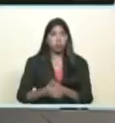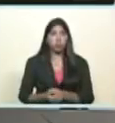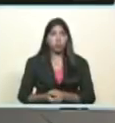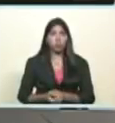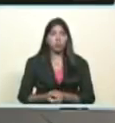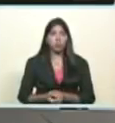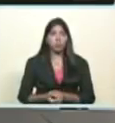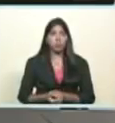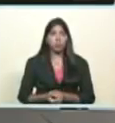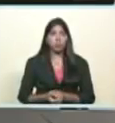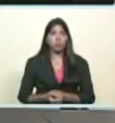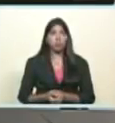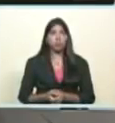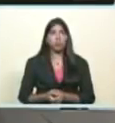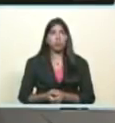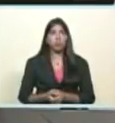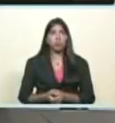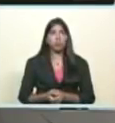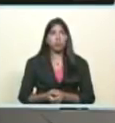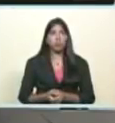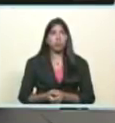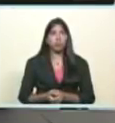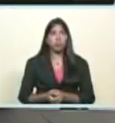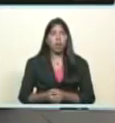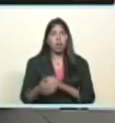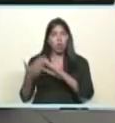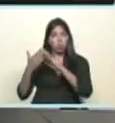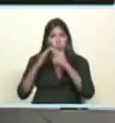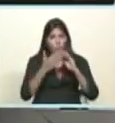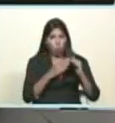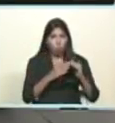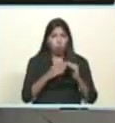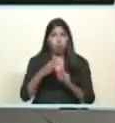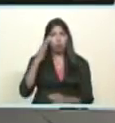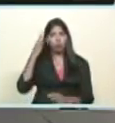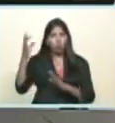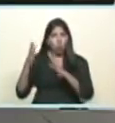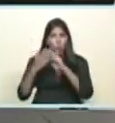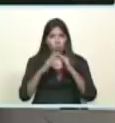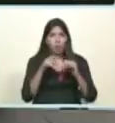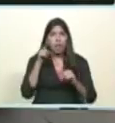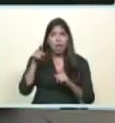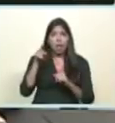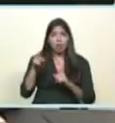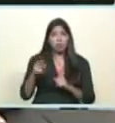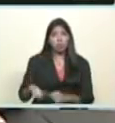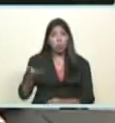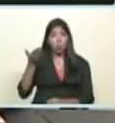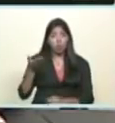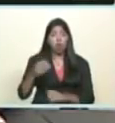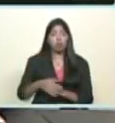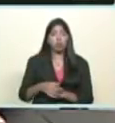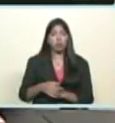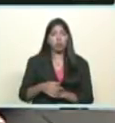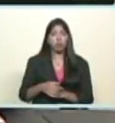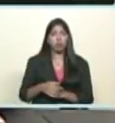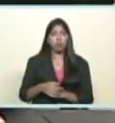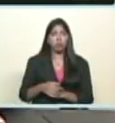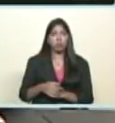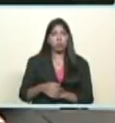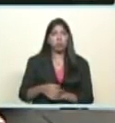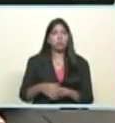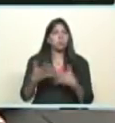el proyecto de las ciudades comunales de las comunas de los consejos comunales ese es el eje nuestro construir ciudades